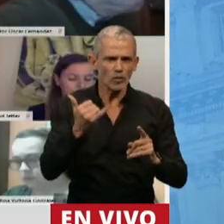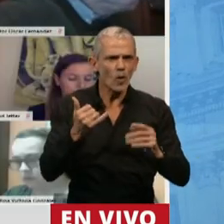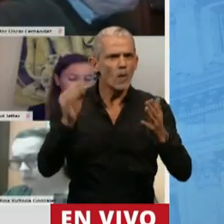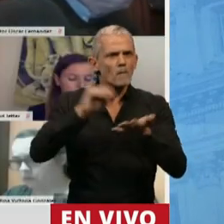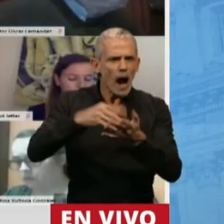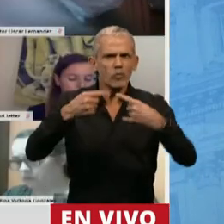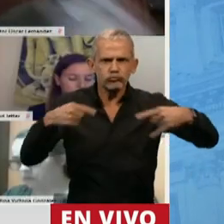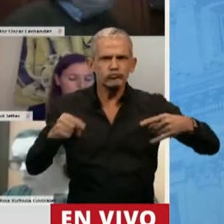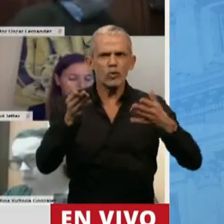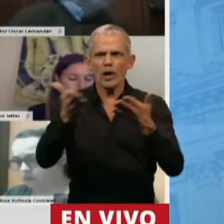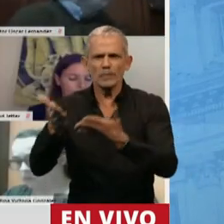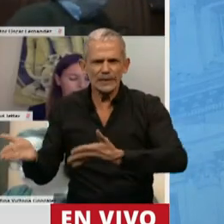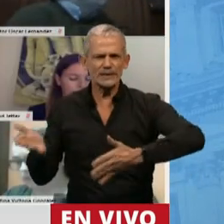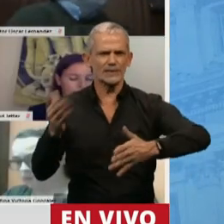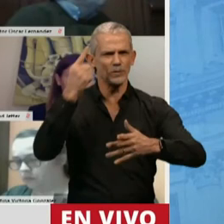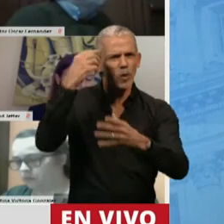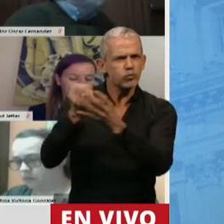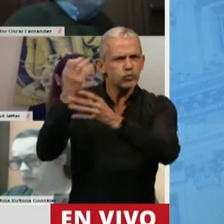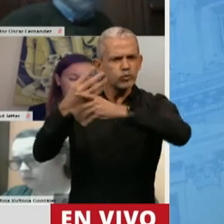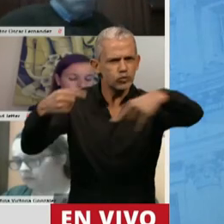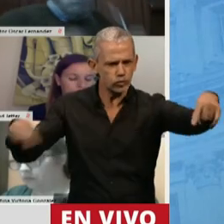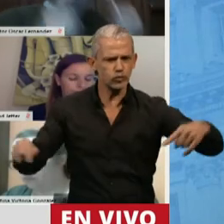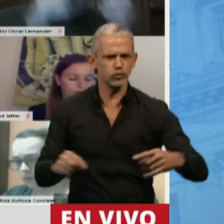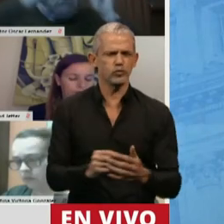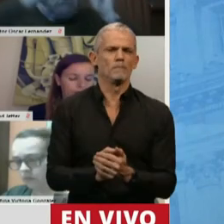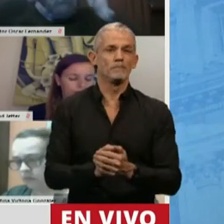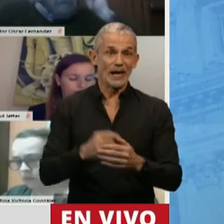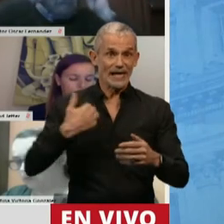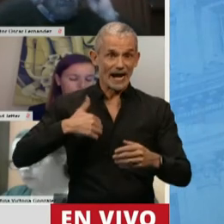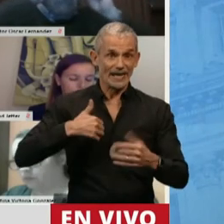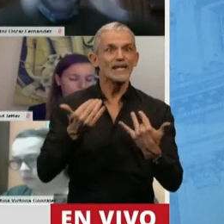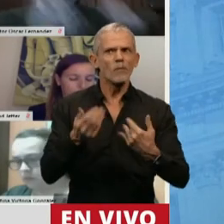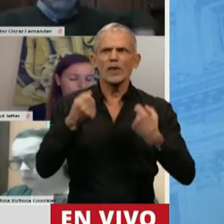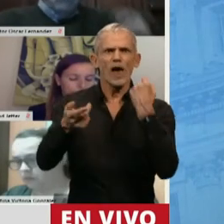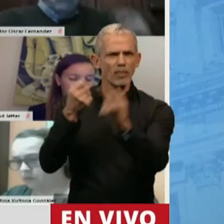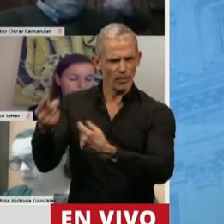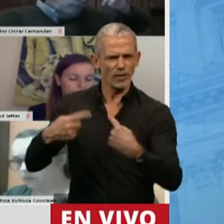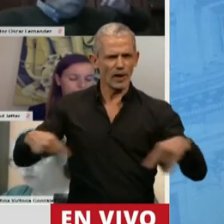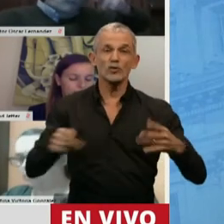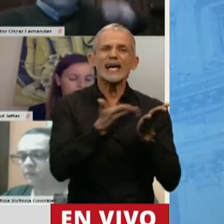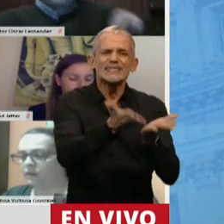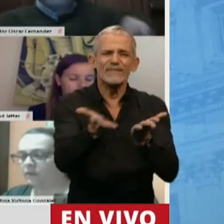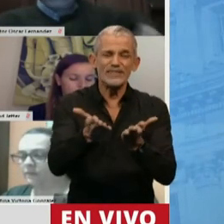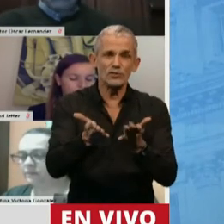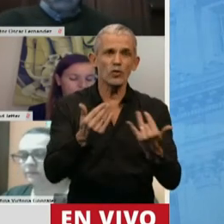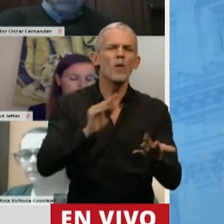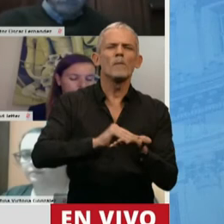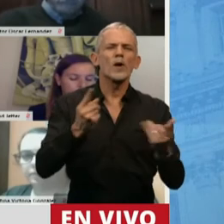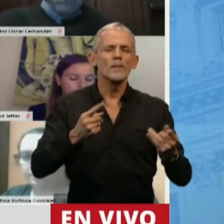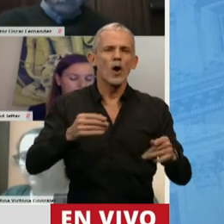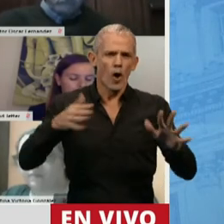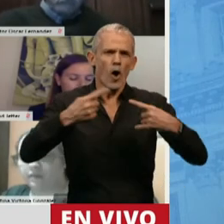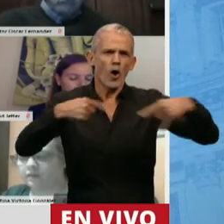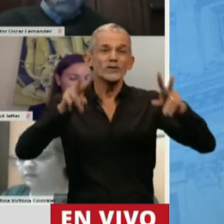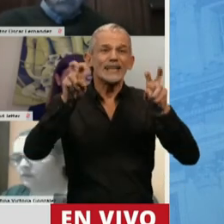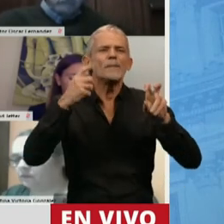servicios. En esto también Argentina tiene cosas para aportar. Actividades de servicio basadas en el conocimiento de alta calidad